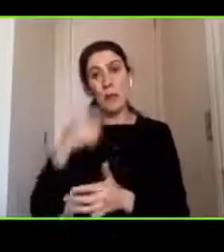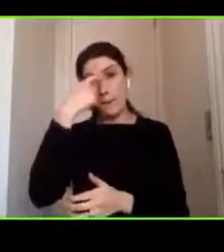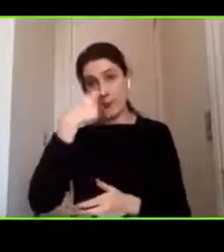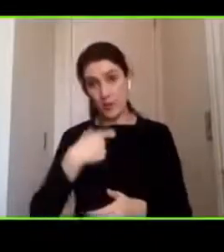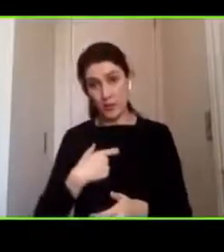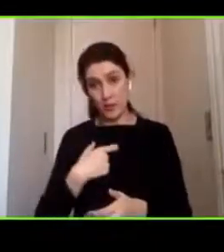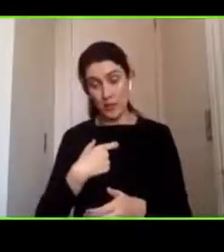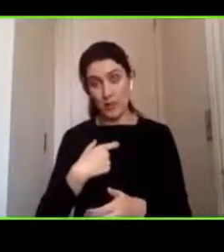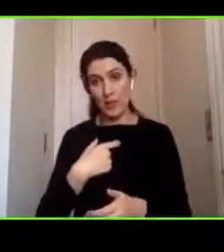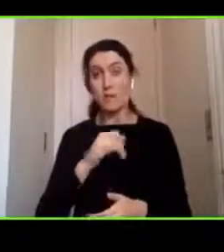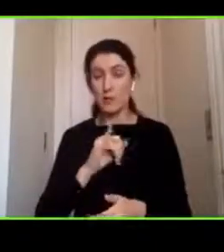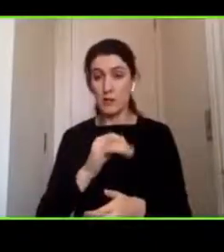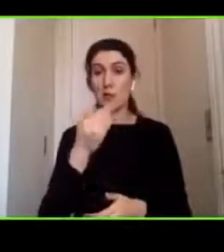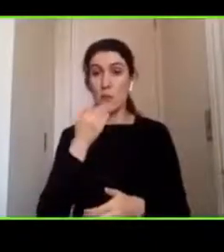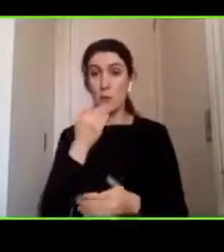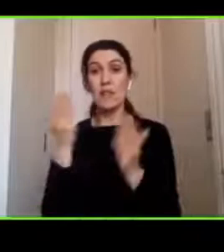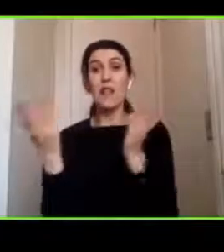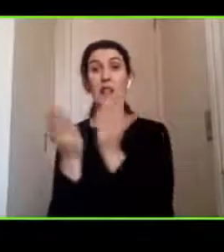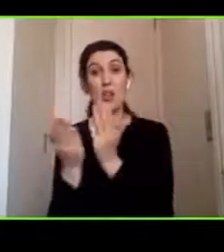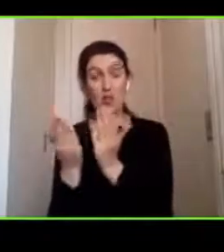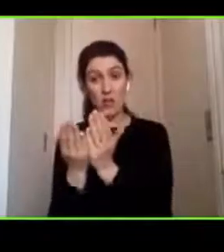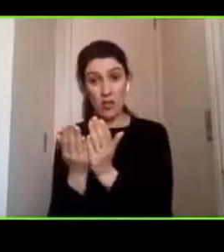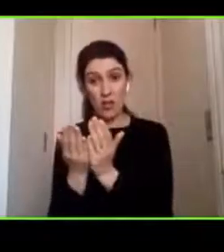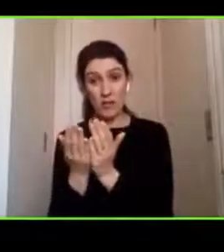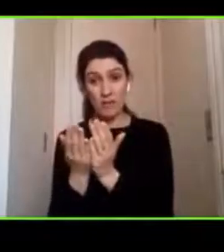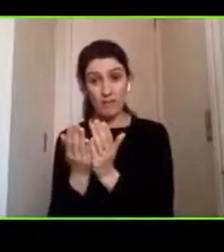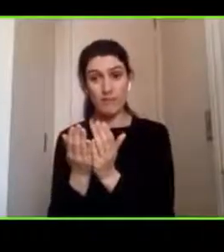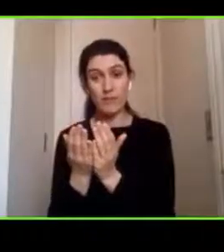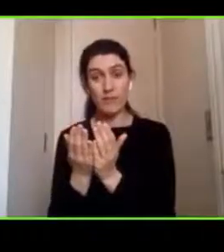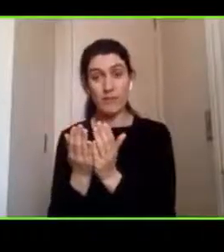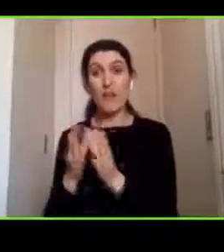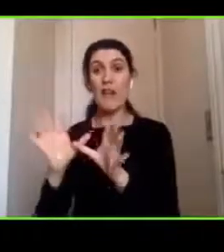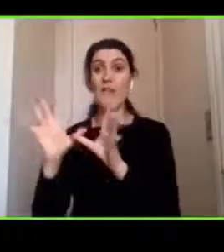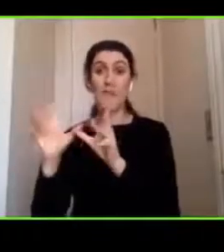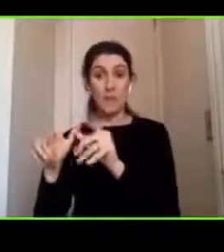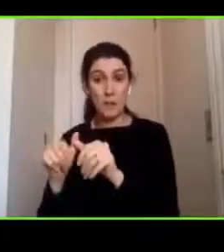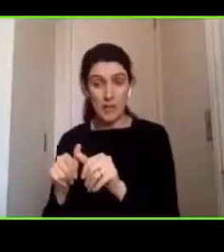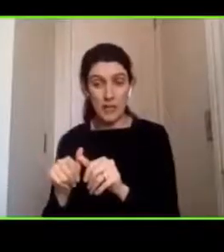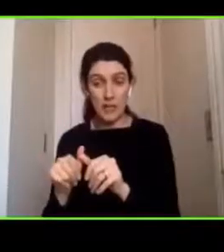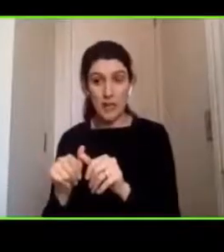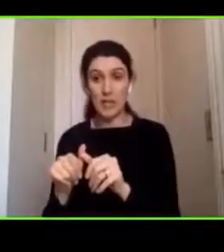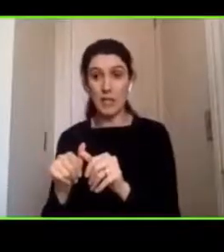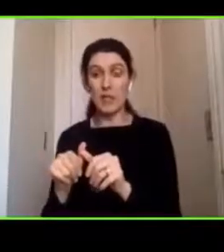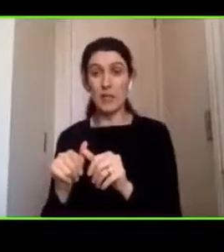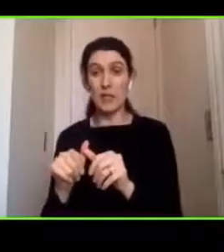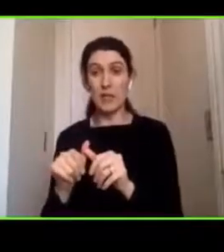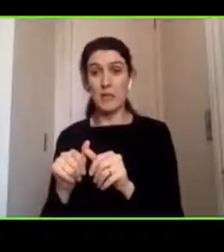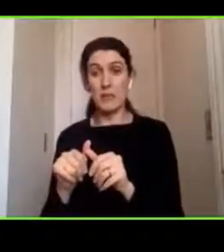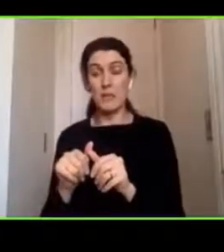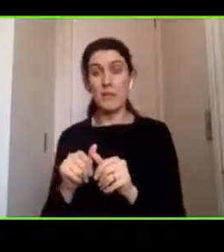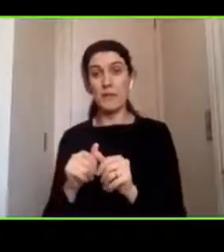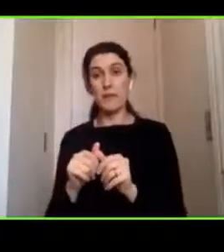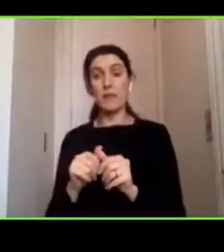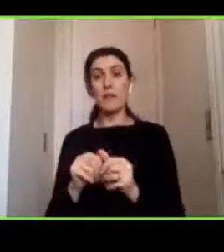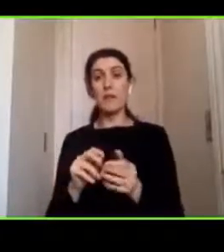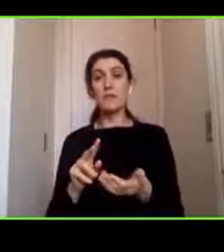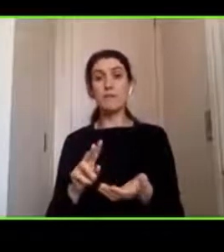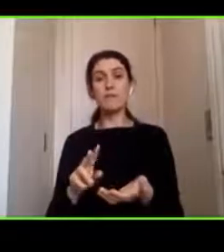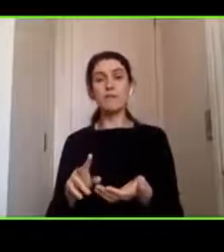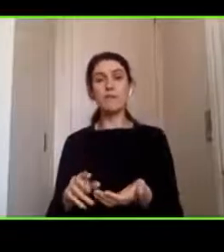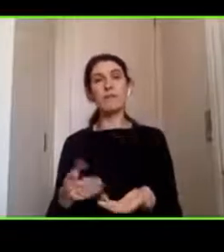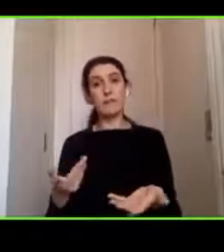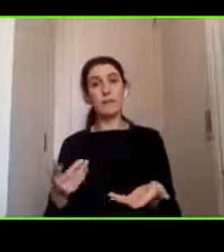escolar a nivel ambiental familiar efectivamente el tener una familia